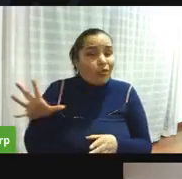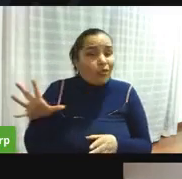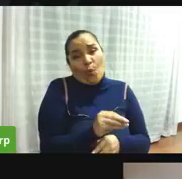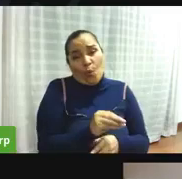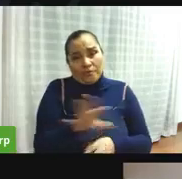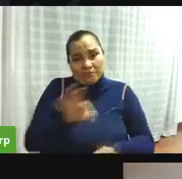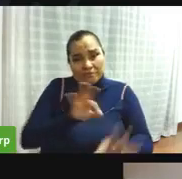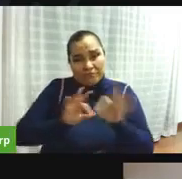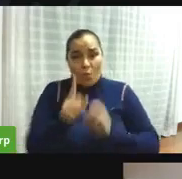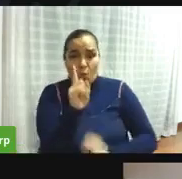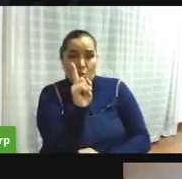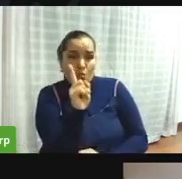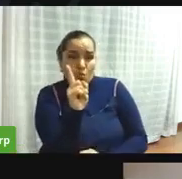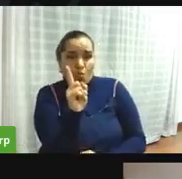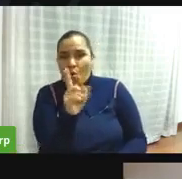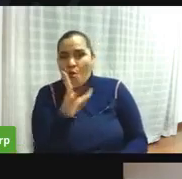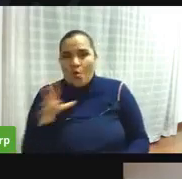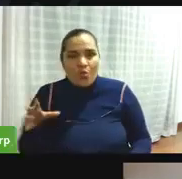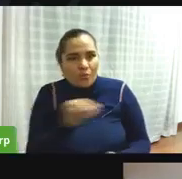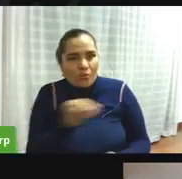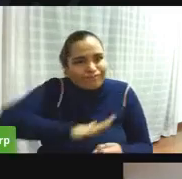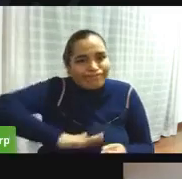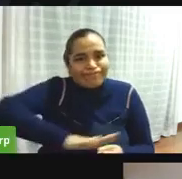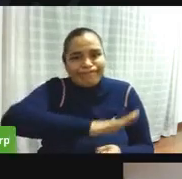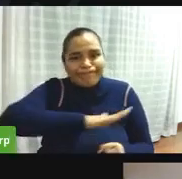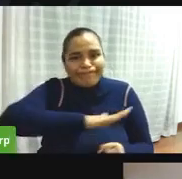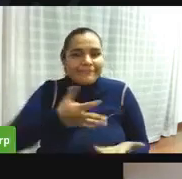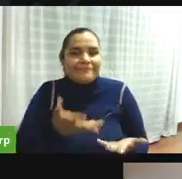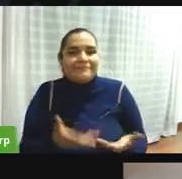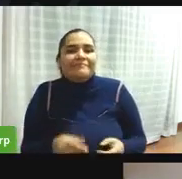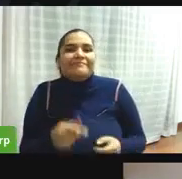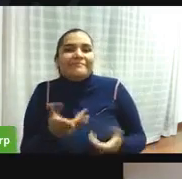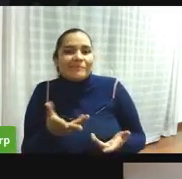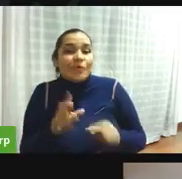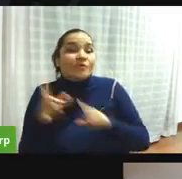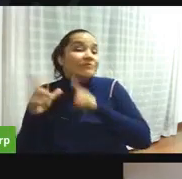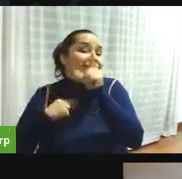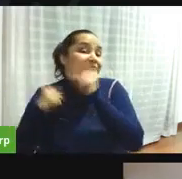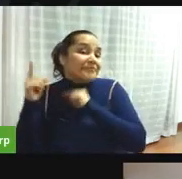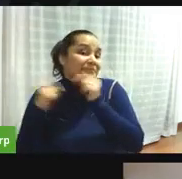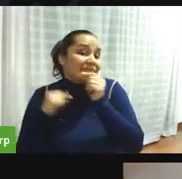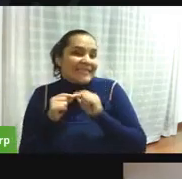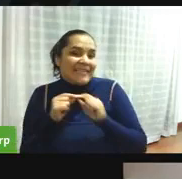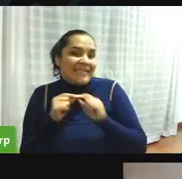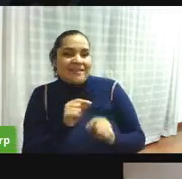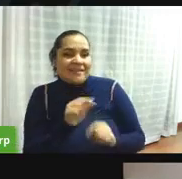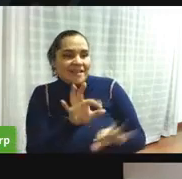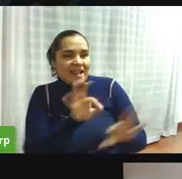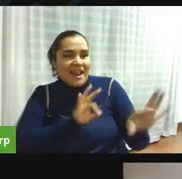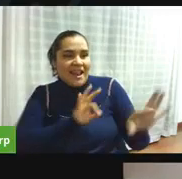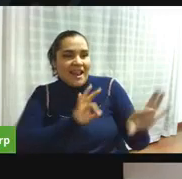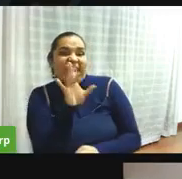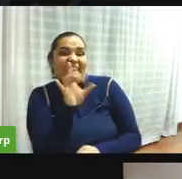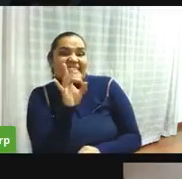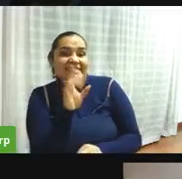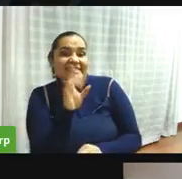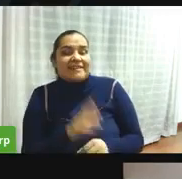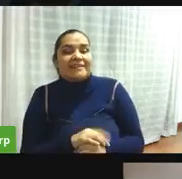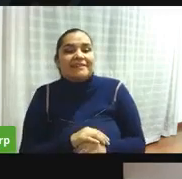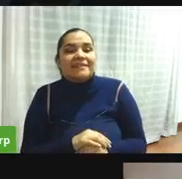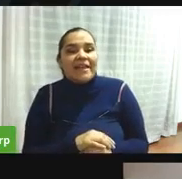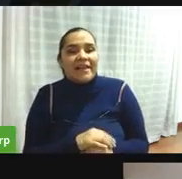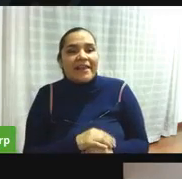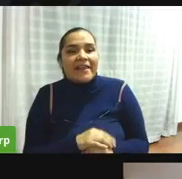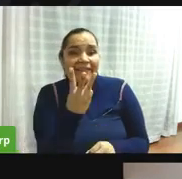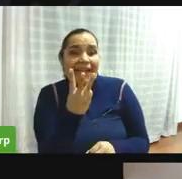comunitario es el territorio porque como decía la alcaldesa eligen quince y en el paso del tiempo tres amigos para arriba y para abajo en las entidades